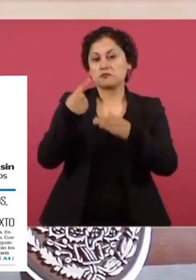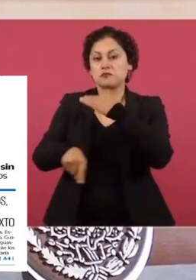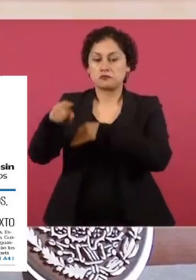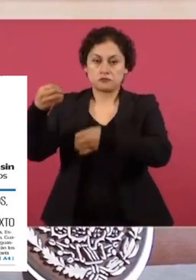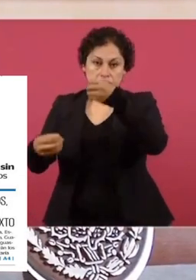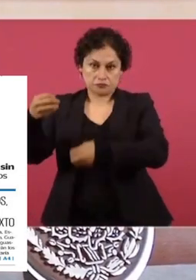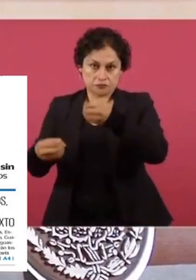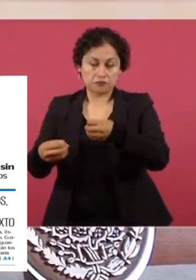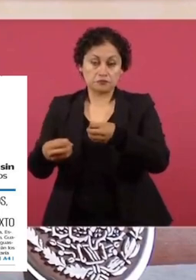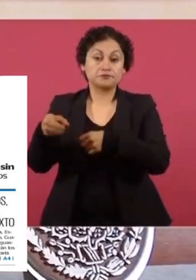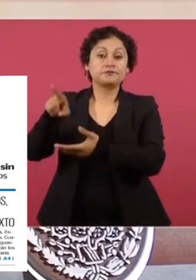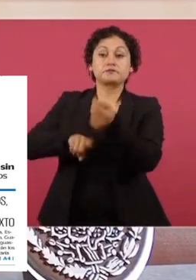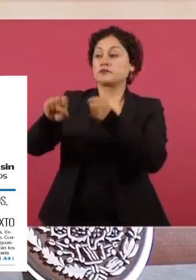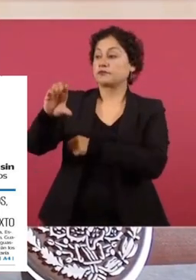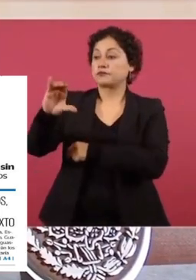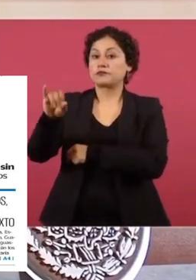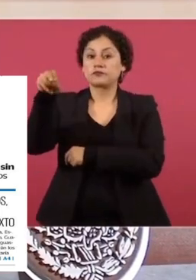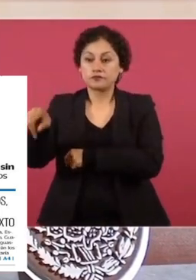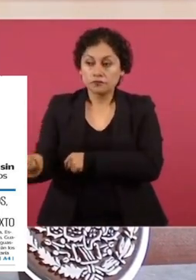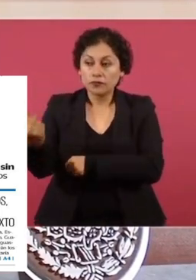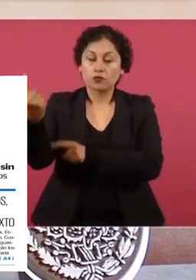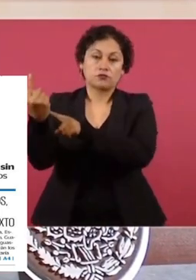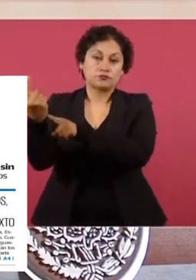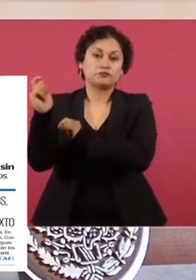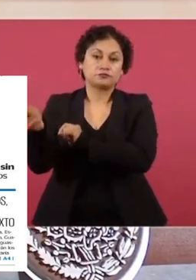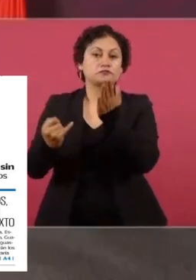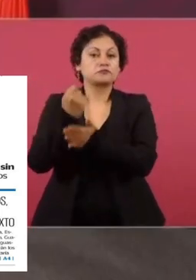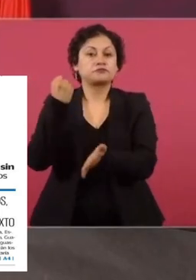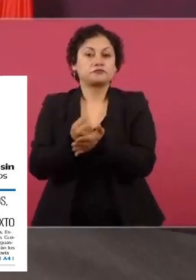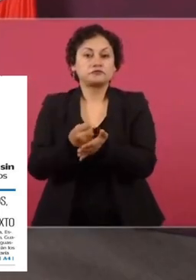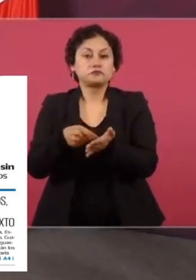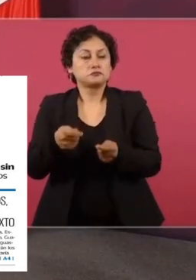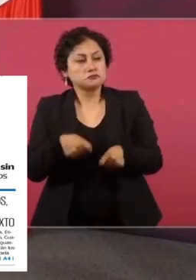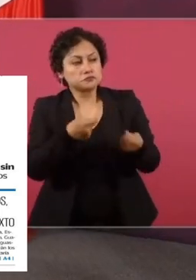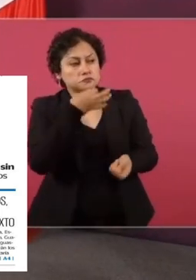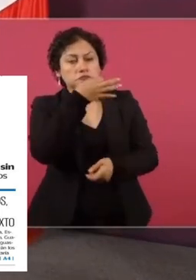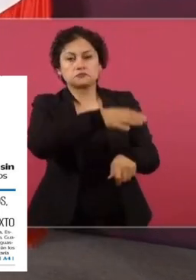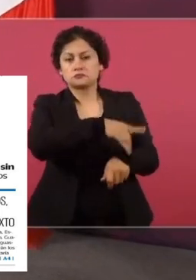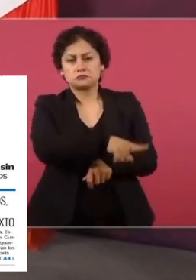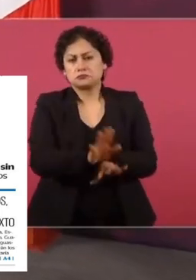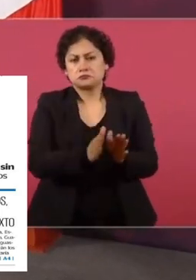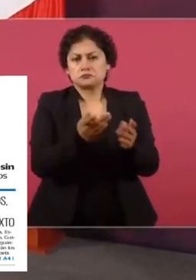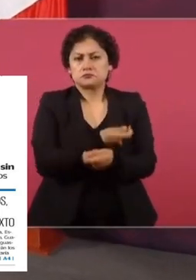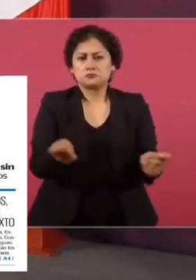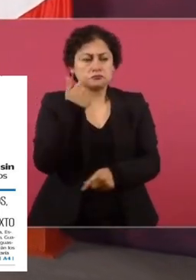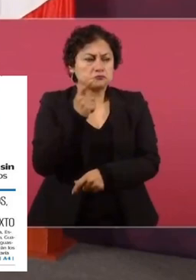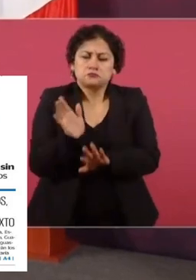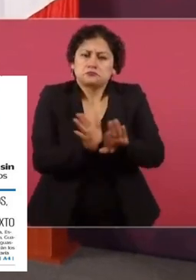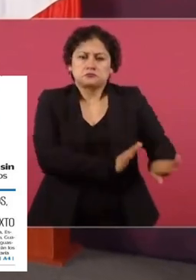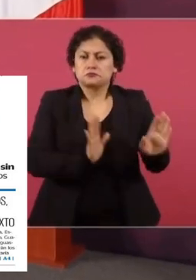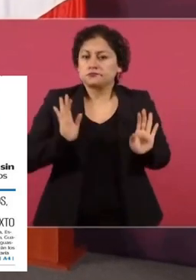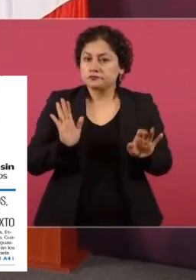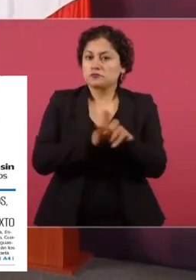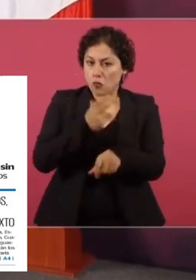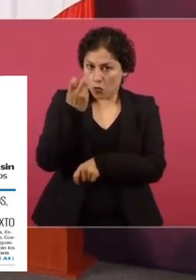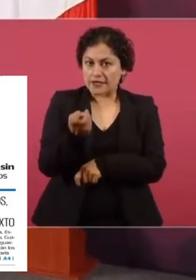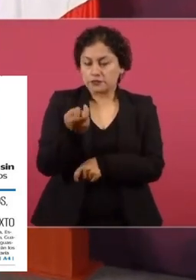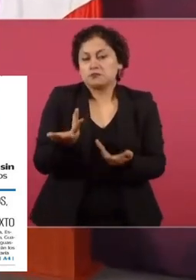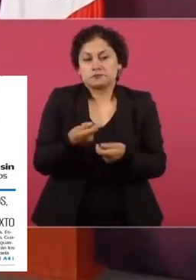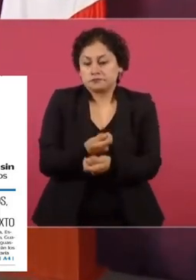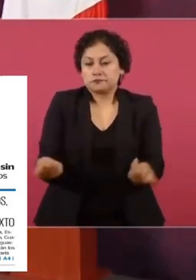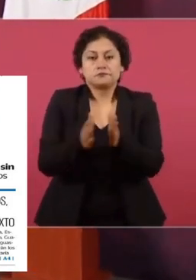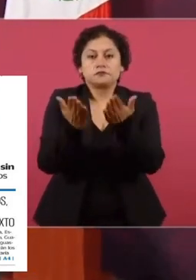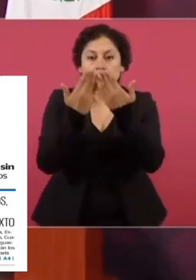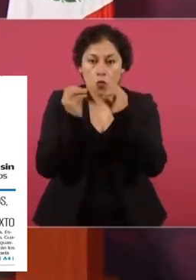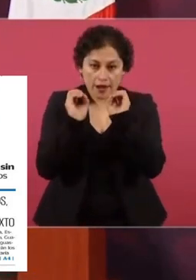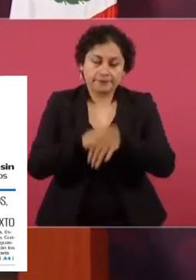y un ministro de la Suprema Corte resolvió que no se distribuyan los libros. Y por eso no se está haciendo.